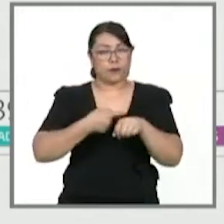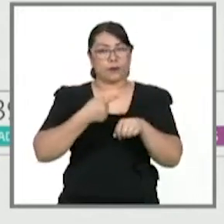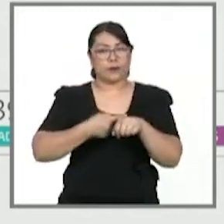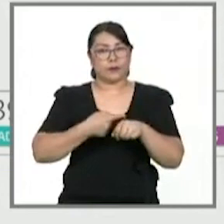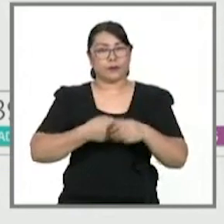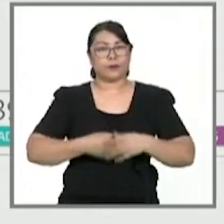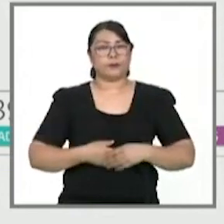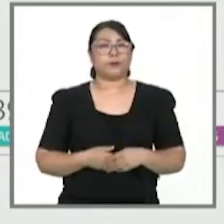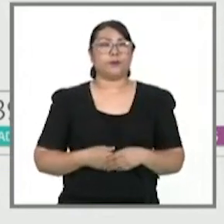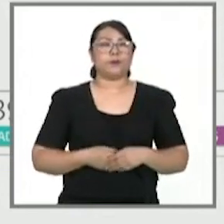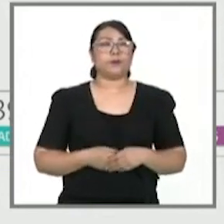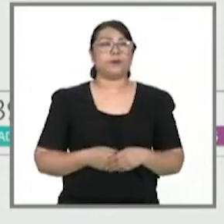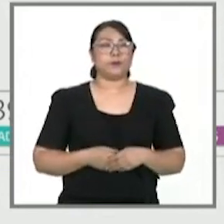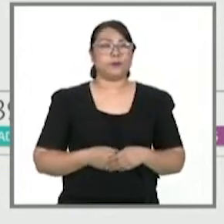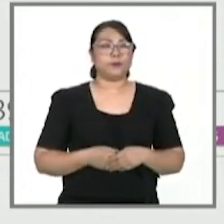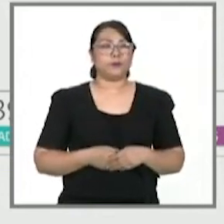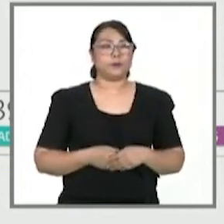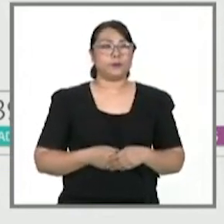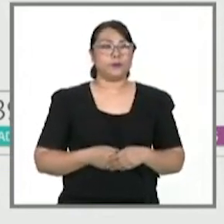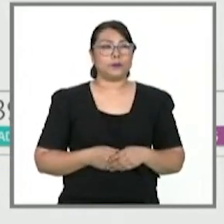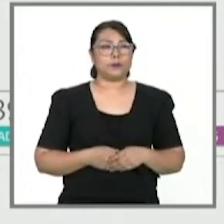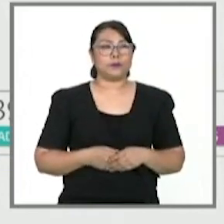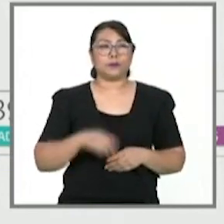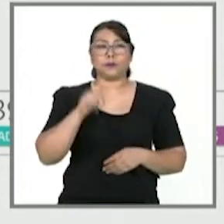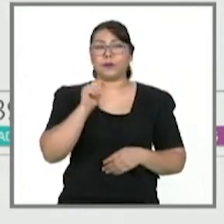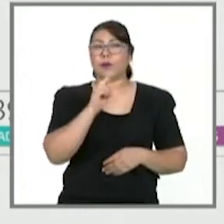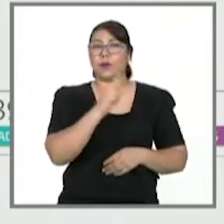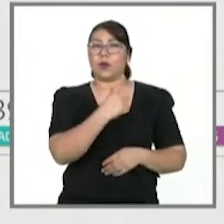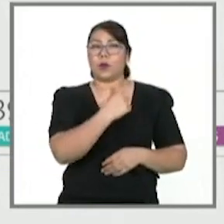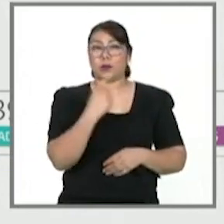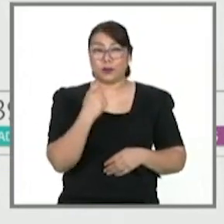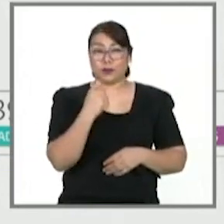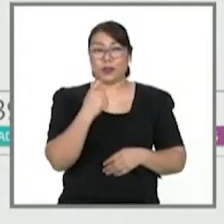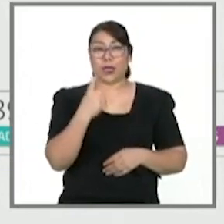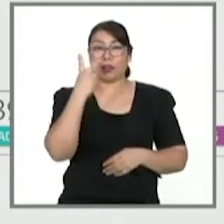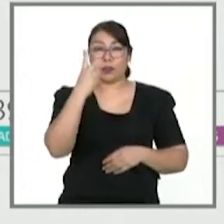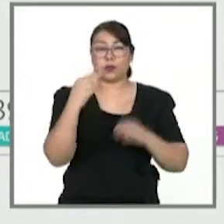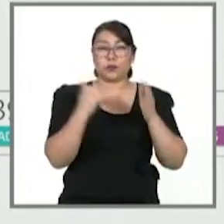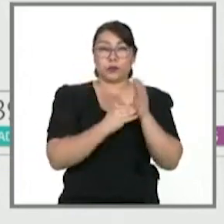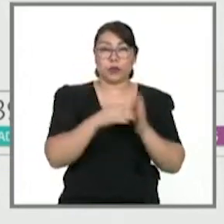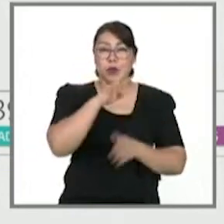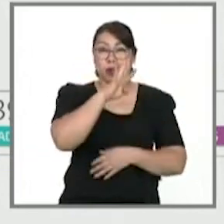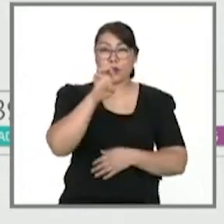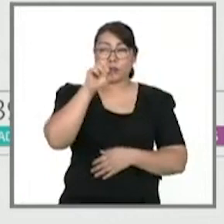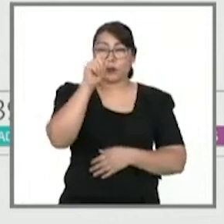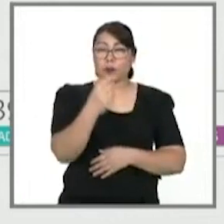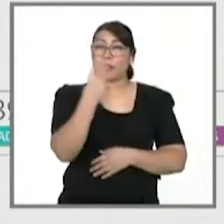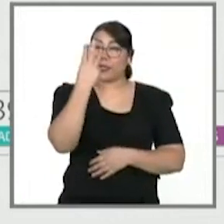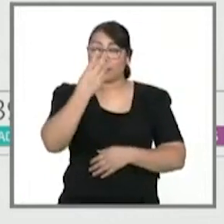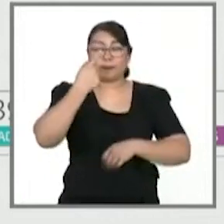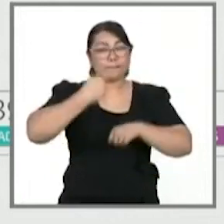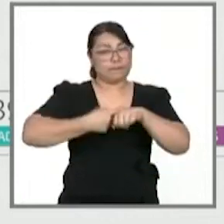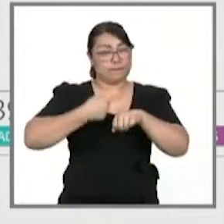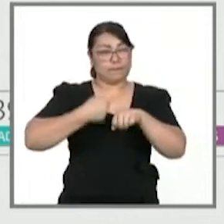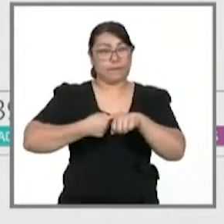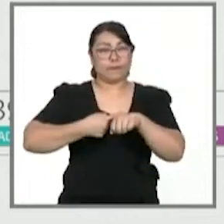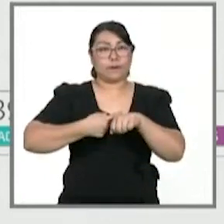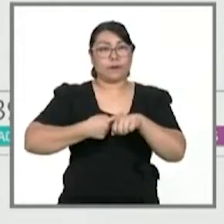En la jurisdicción sanitaria número 3, Tuxtepec, tenemos 2.423 confirmados,